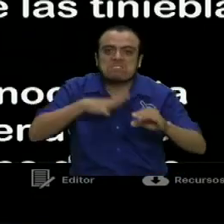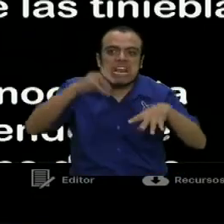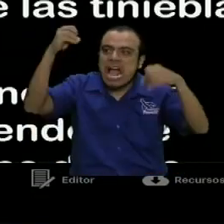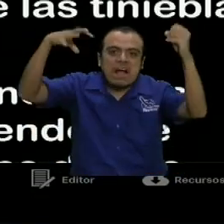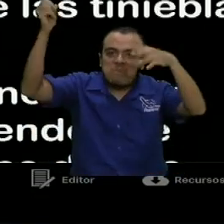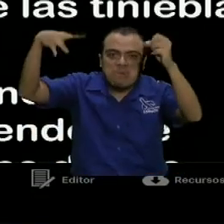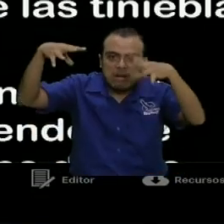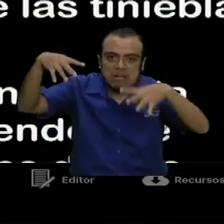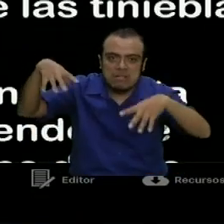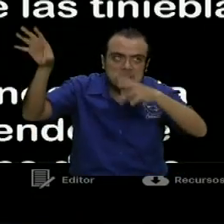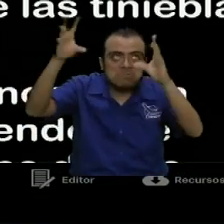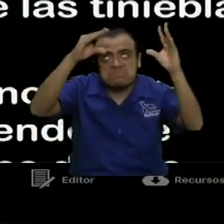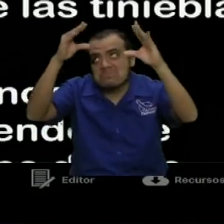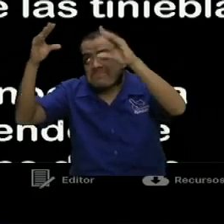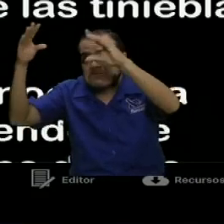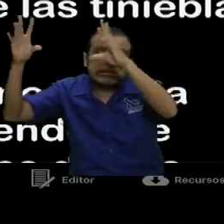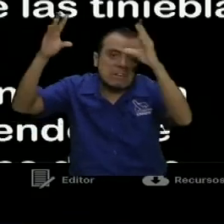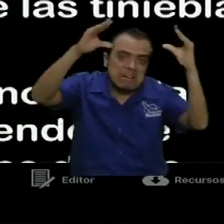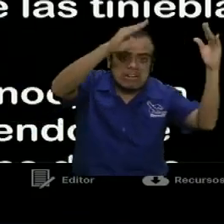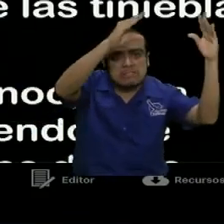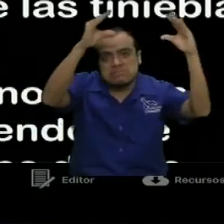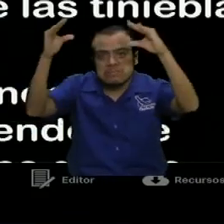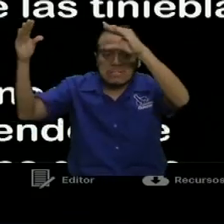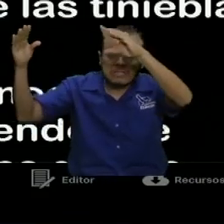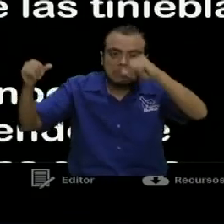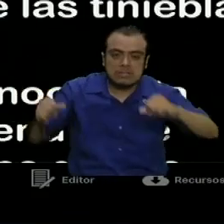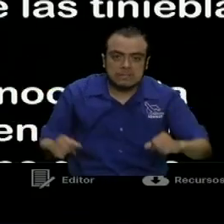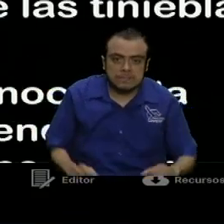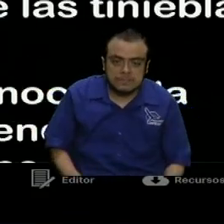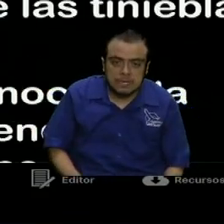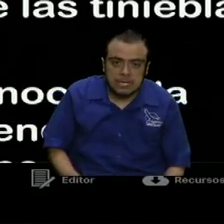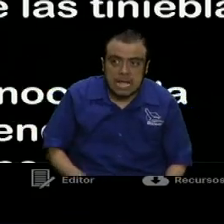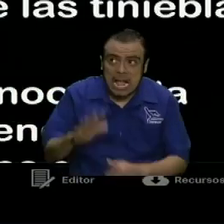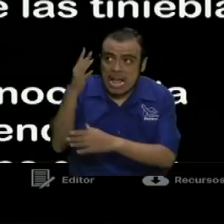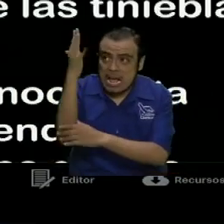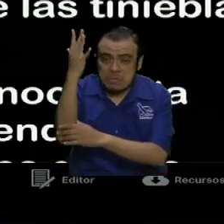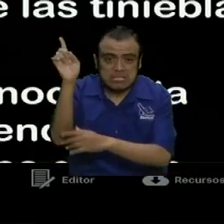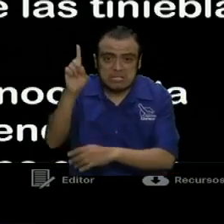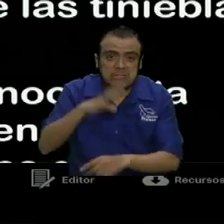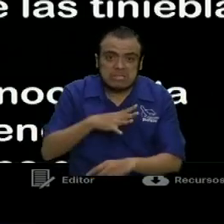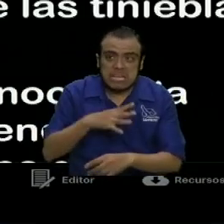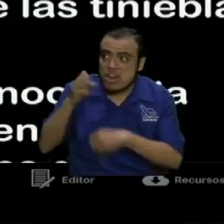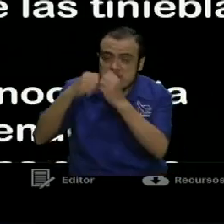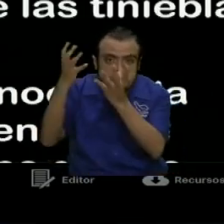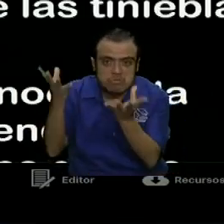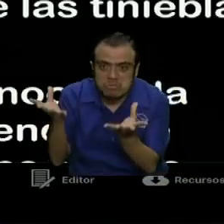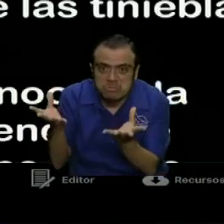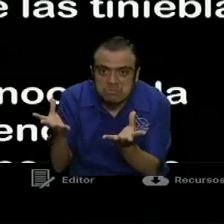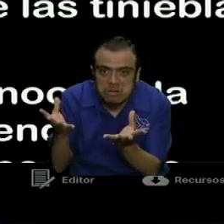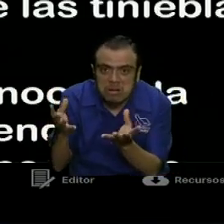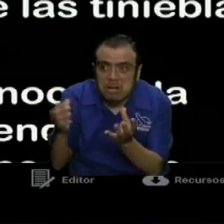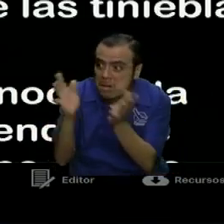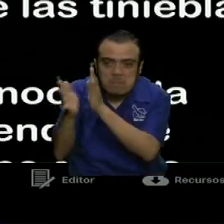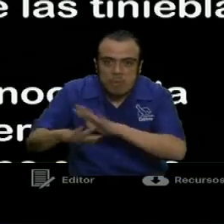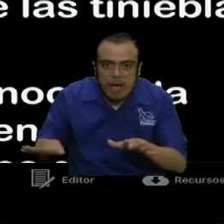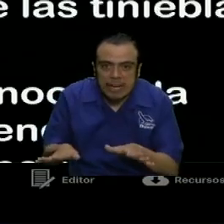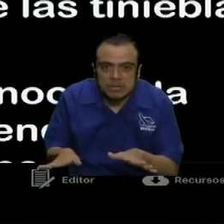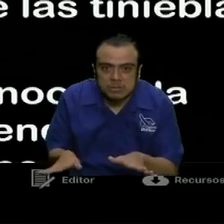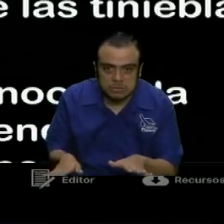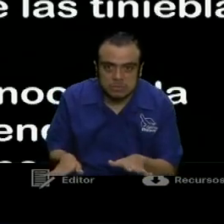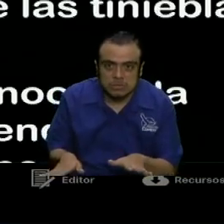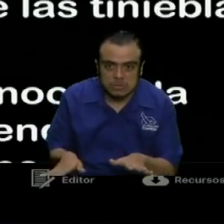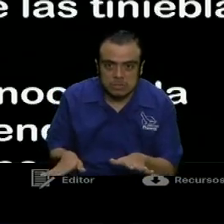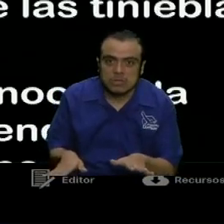Llevadas por los vientos. Ahí van dos. Árboles de otoño sin fruto, dos veces muertos y desarraigados. Ahí van tres.